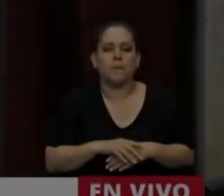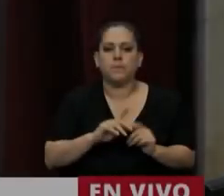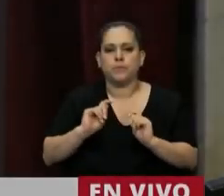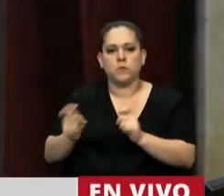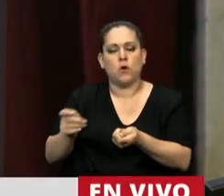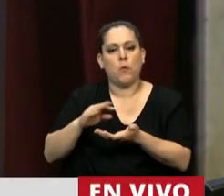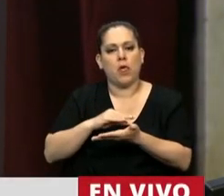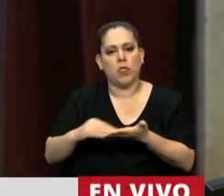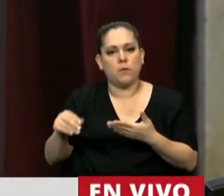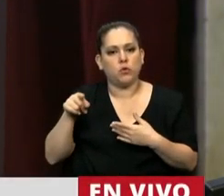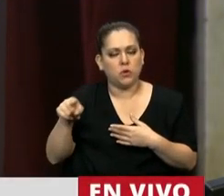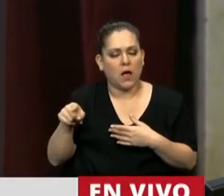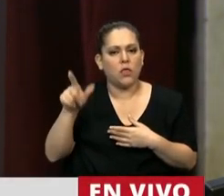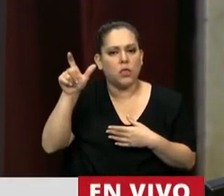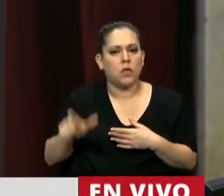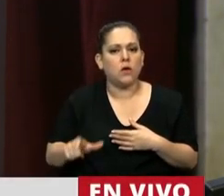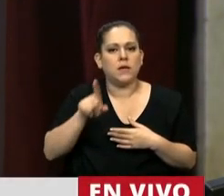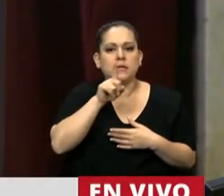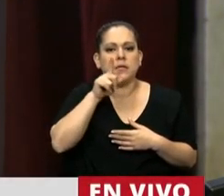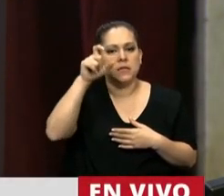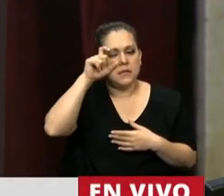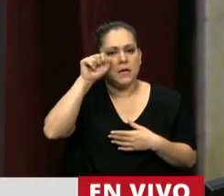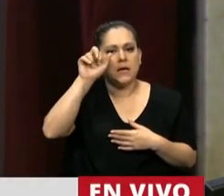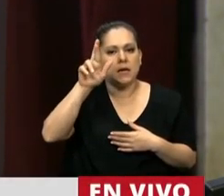Tiene la palabra la diputada Alicia Terada.